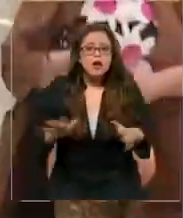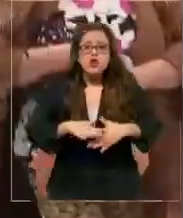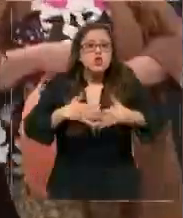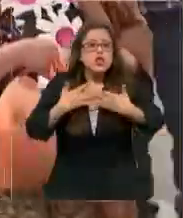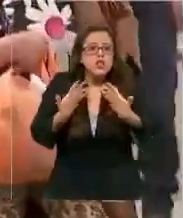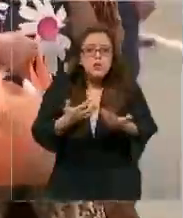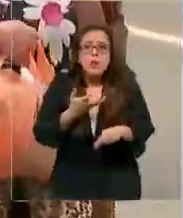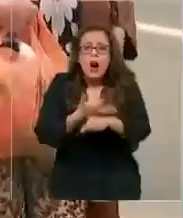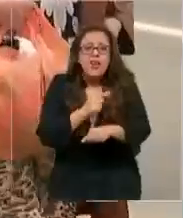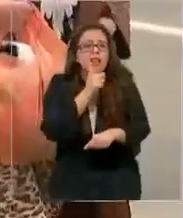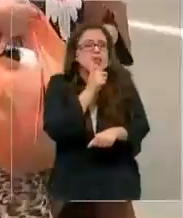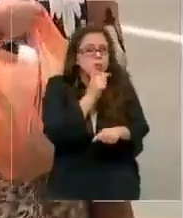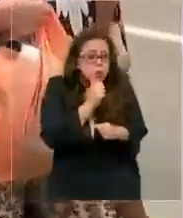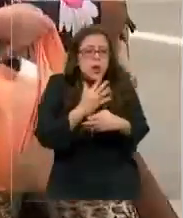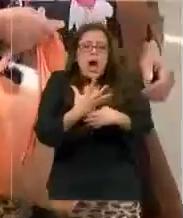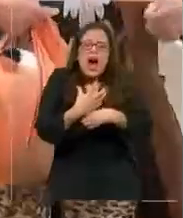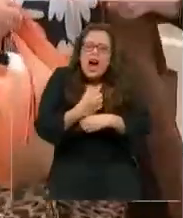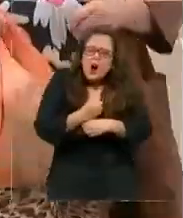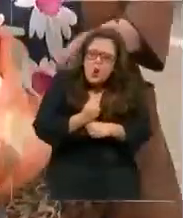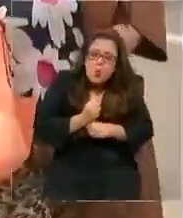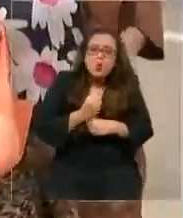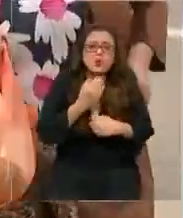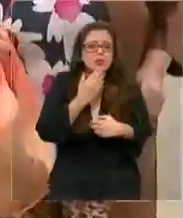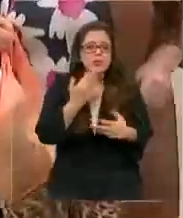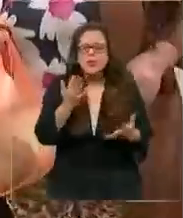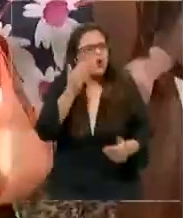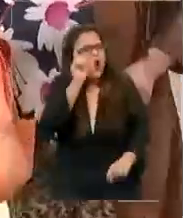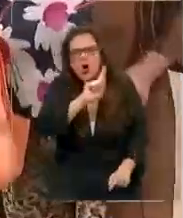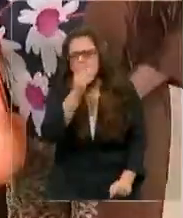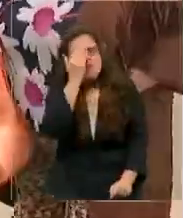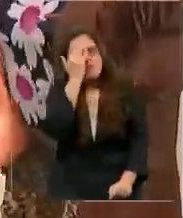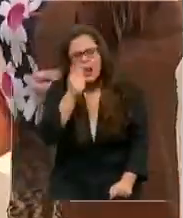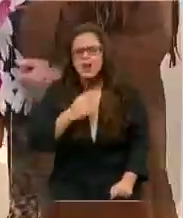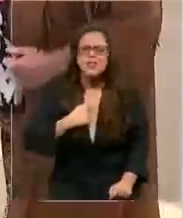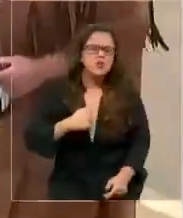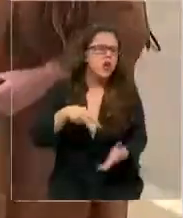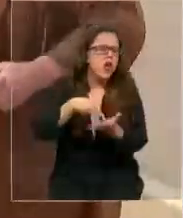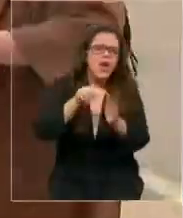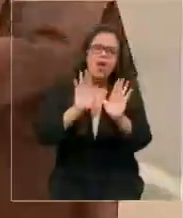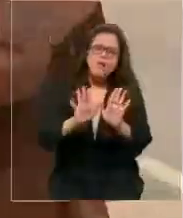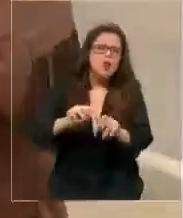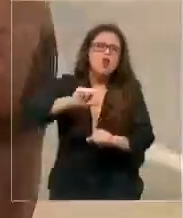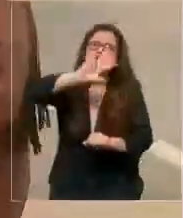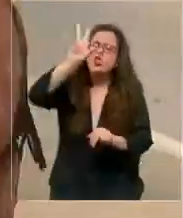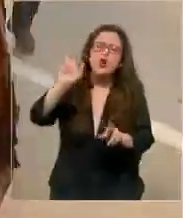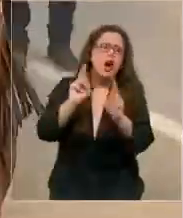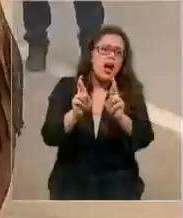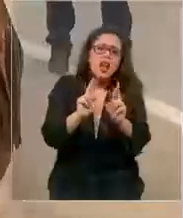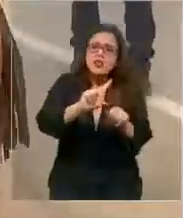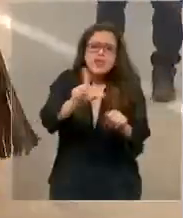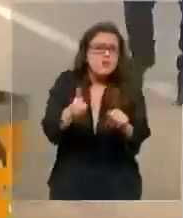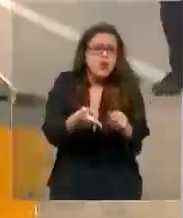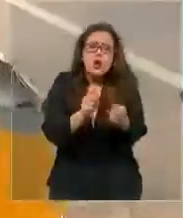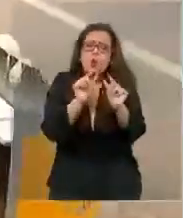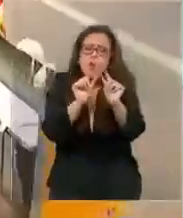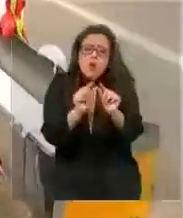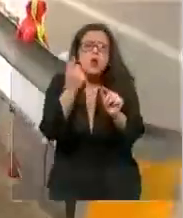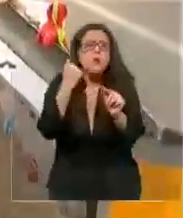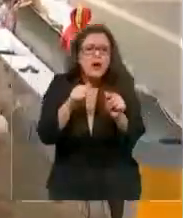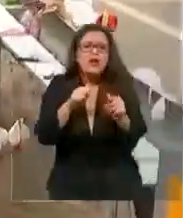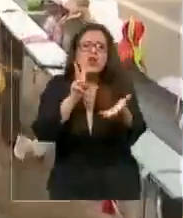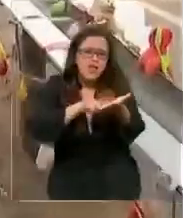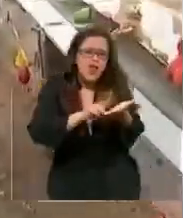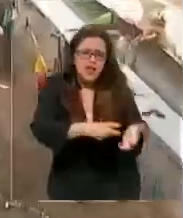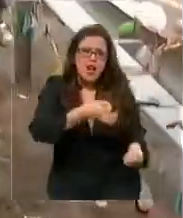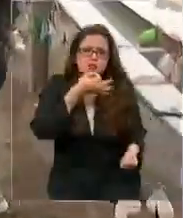en una incertidumbre, una angustia y más encima no es terrible. Yo espero en Dios, aunque se demore un poco, pero que la verdad salga a la